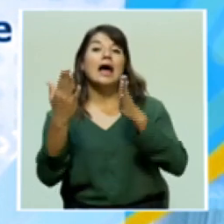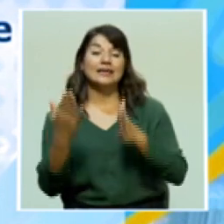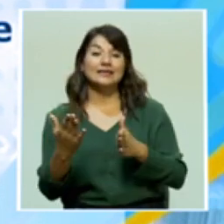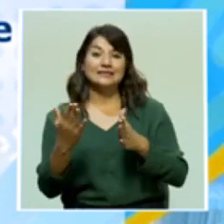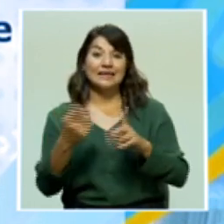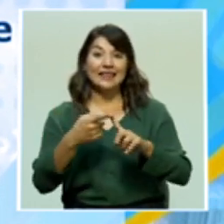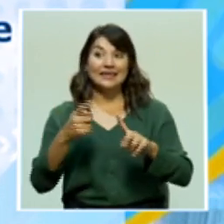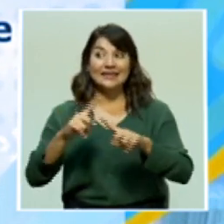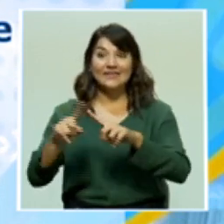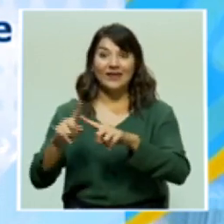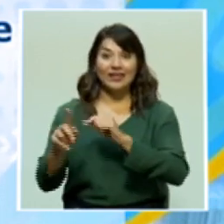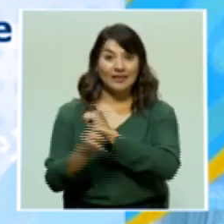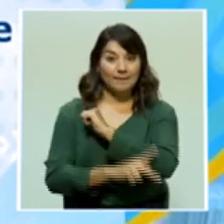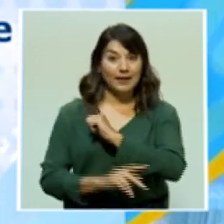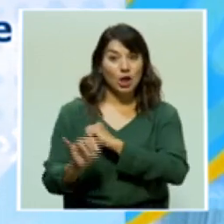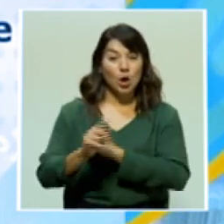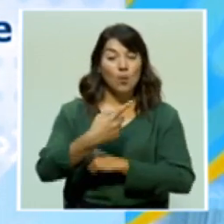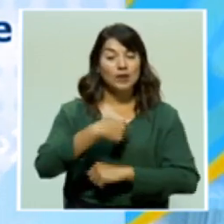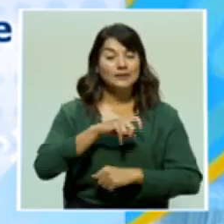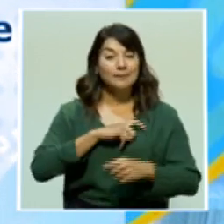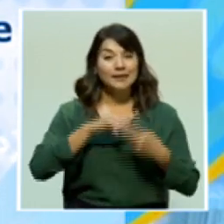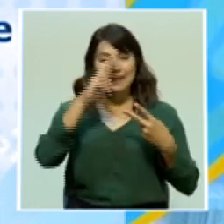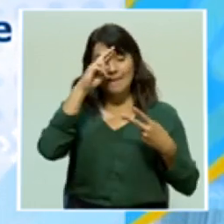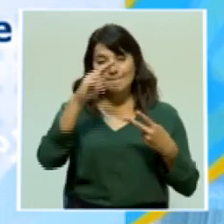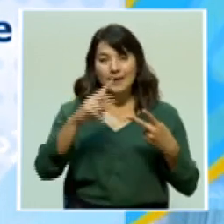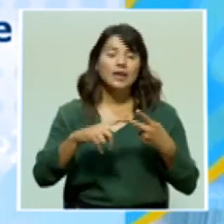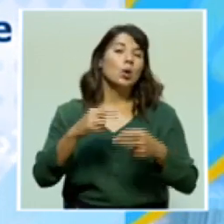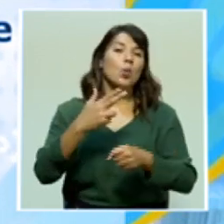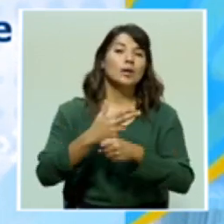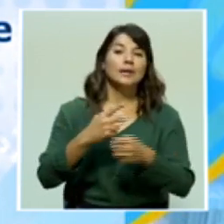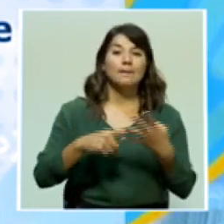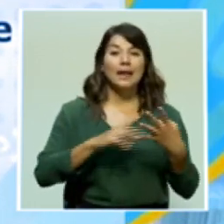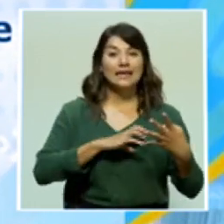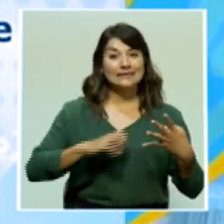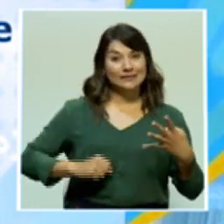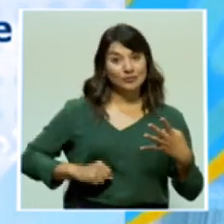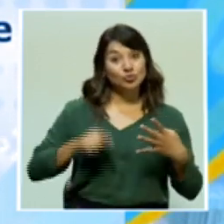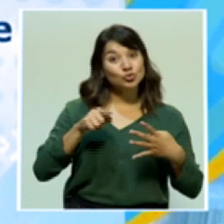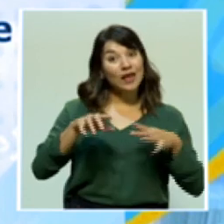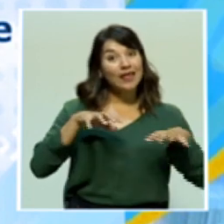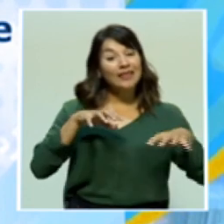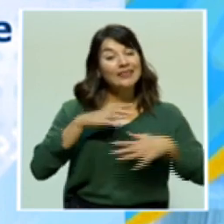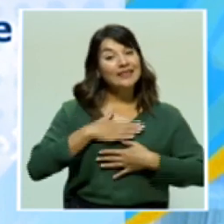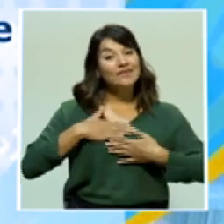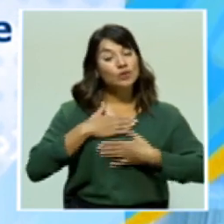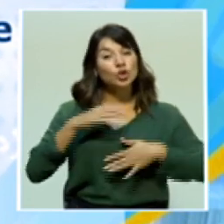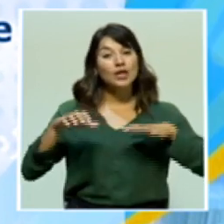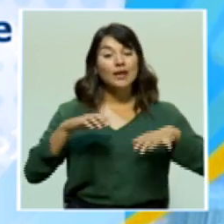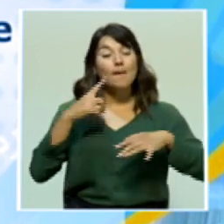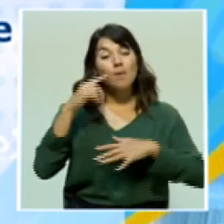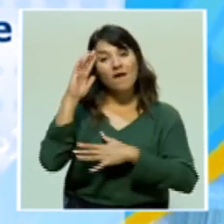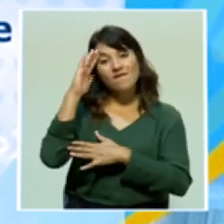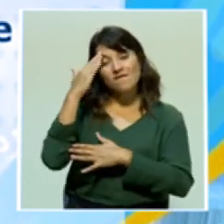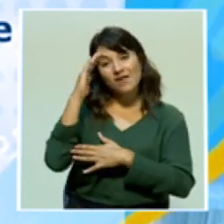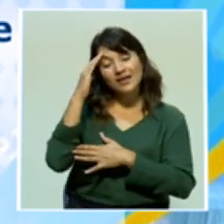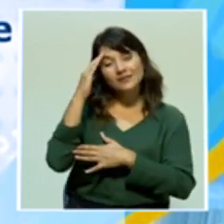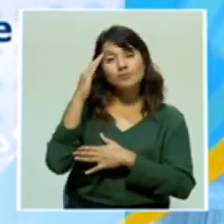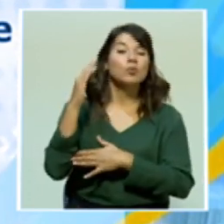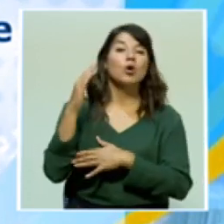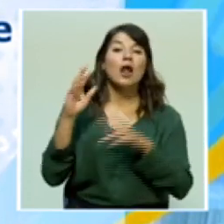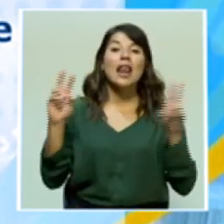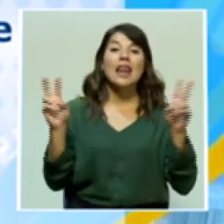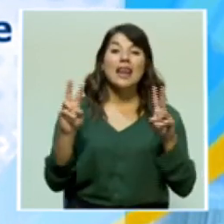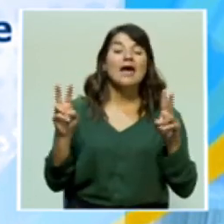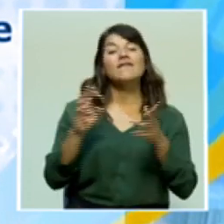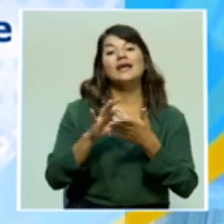países como España, México, Guatemala y El Salvador. Disfrute de las actividades a través del Facebook Live de la Escuela de Danza,